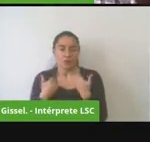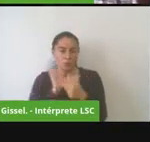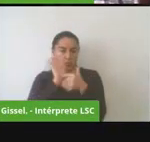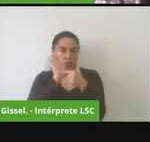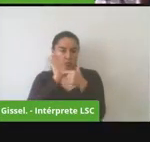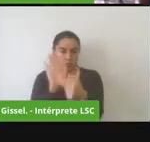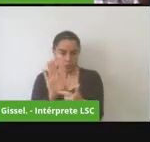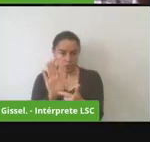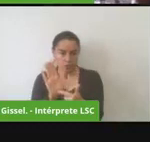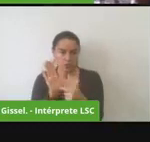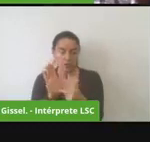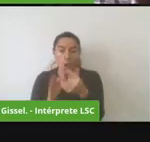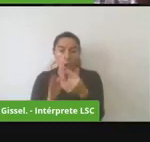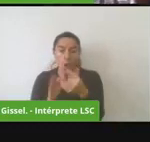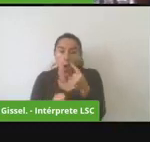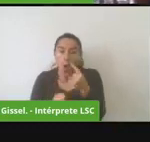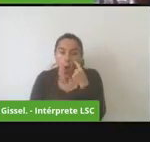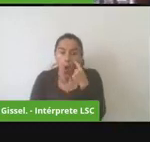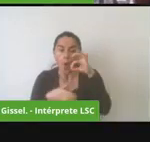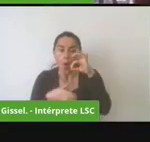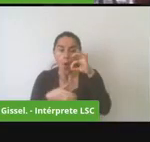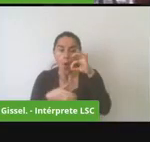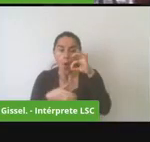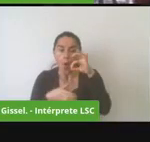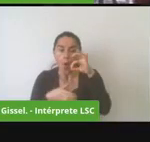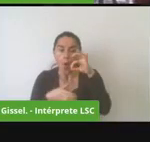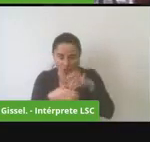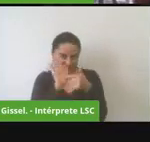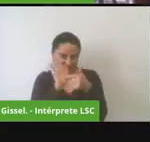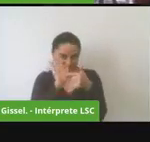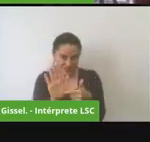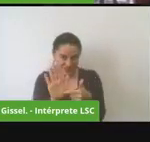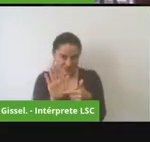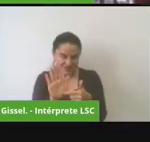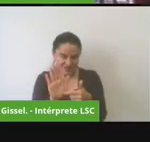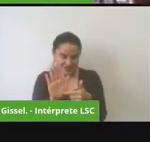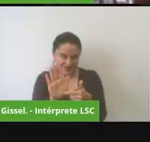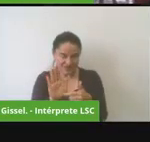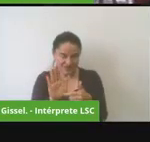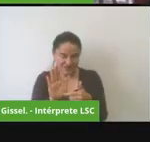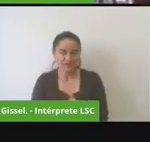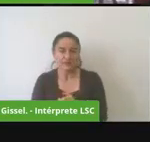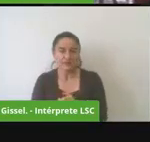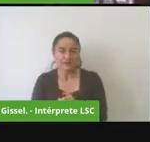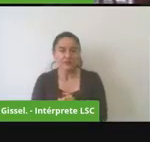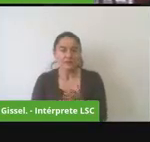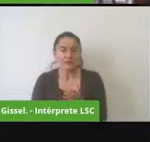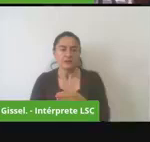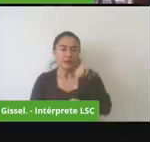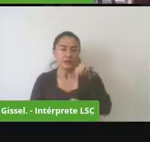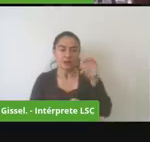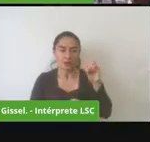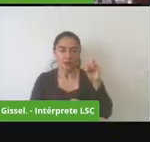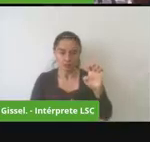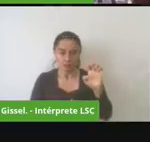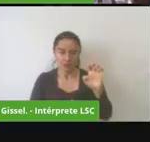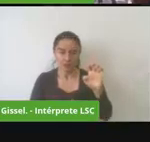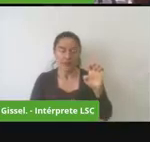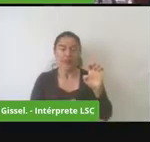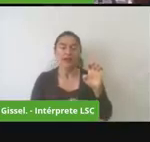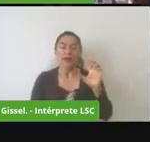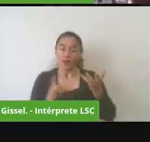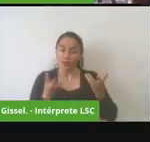desde la mue hemos evidenciado a lo largo de distintos procesos electorales como esta herramienta se ha